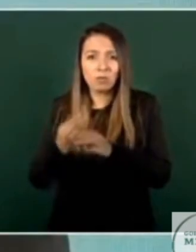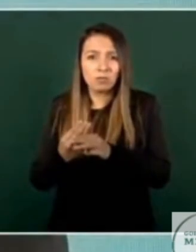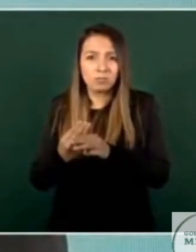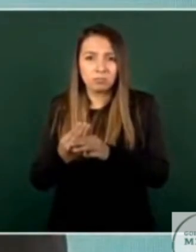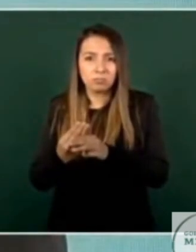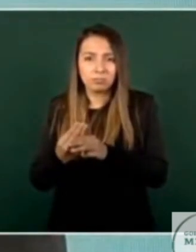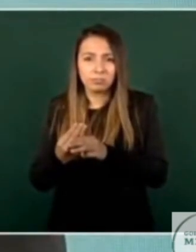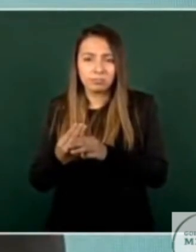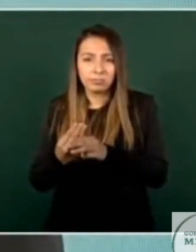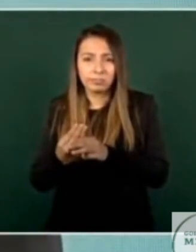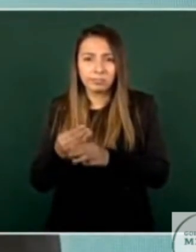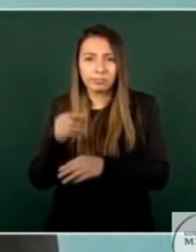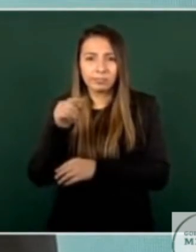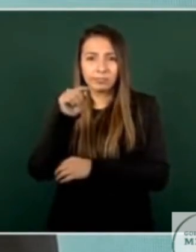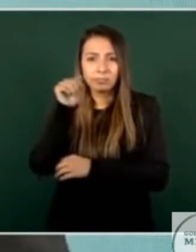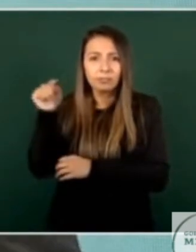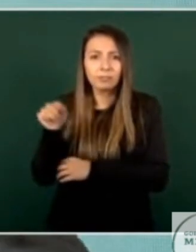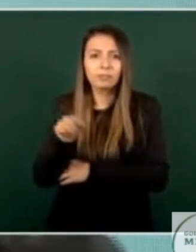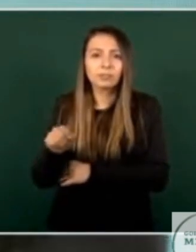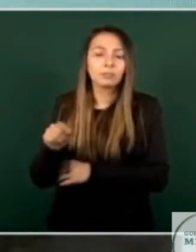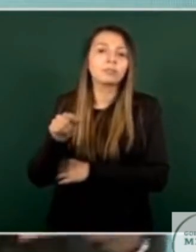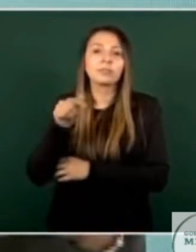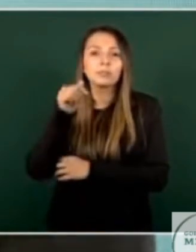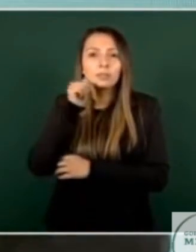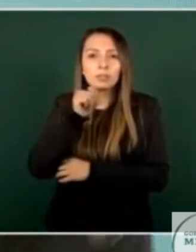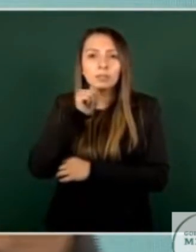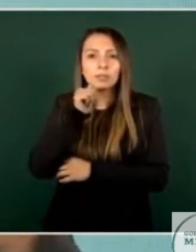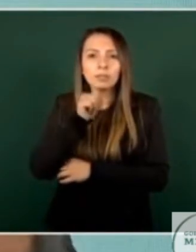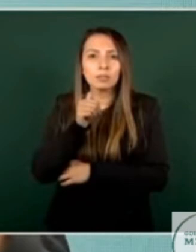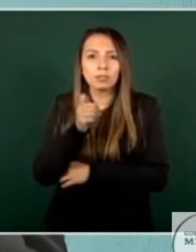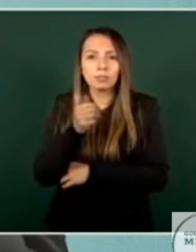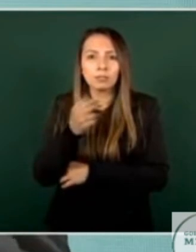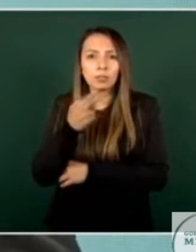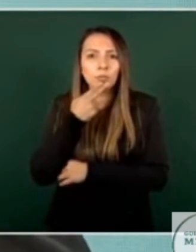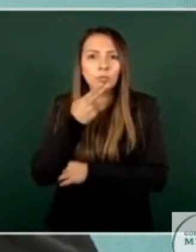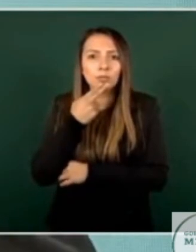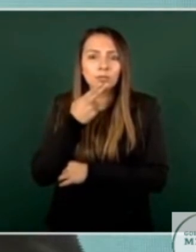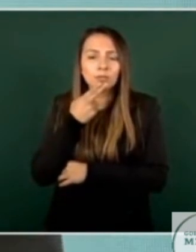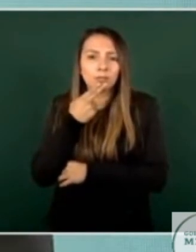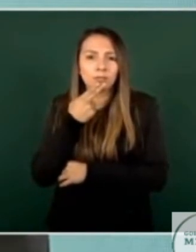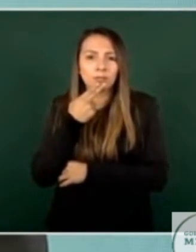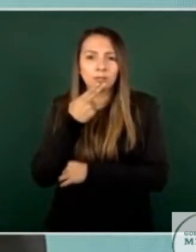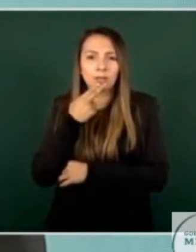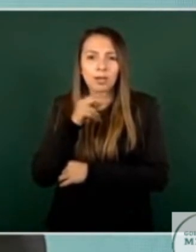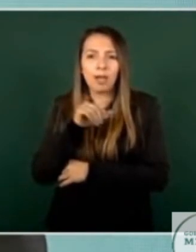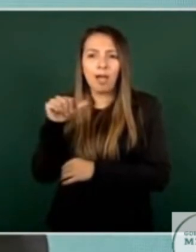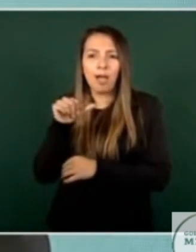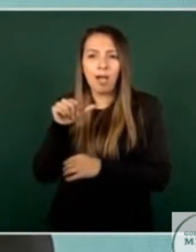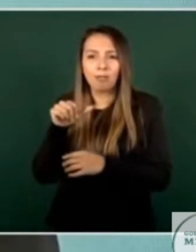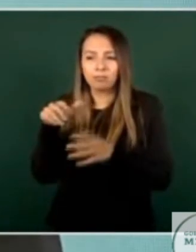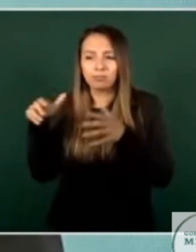a estos bloques de poder mediático